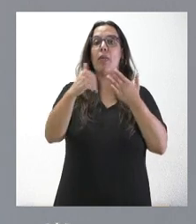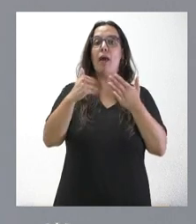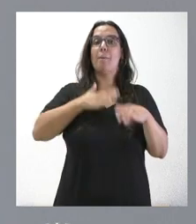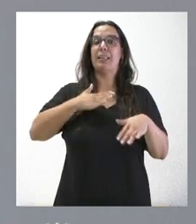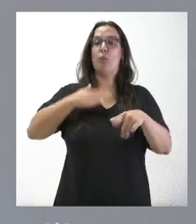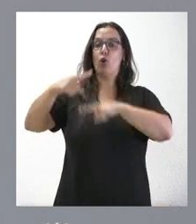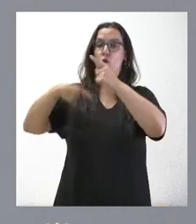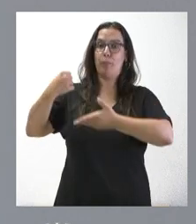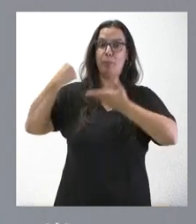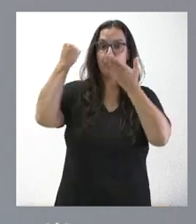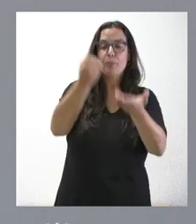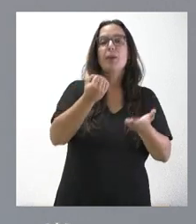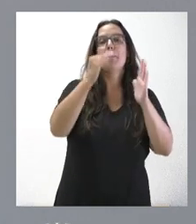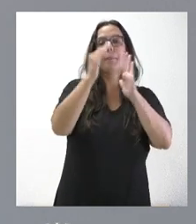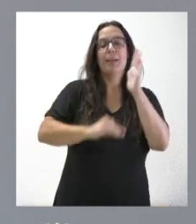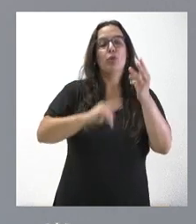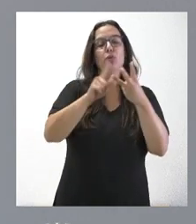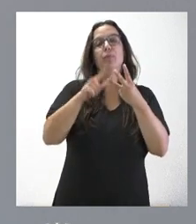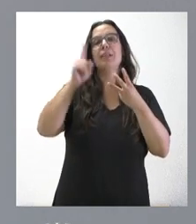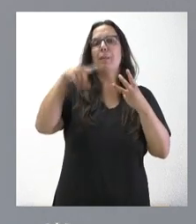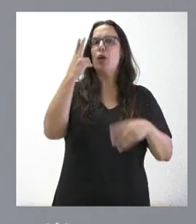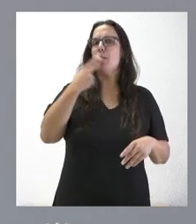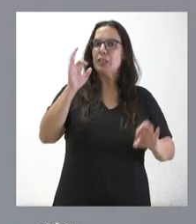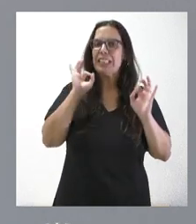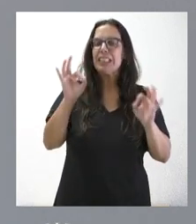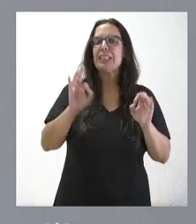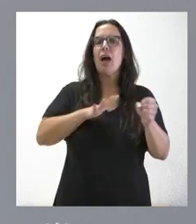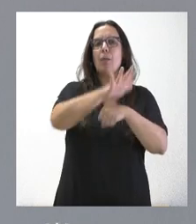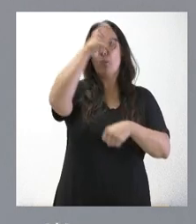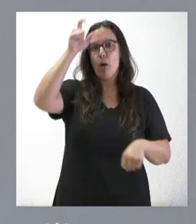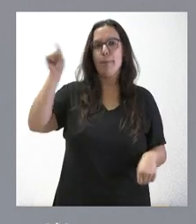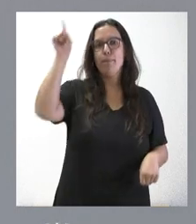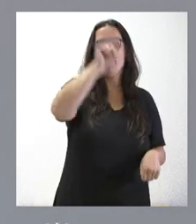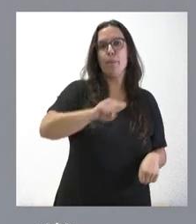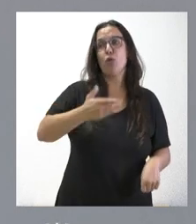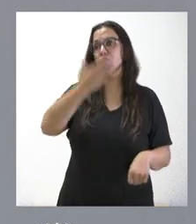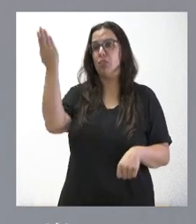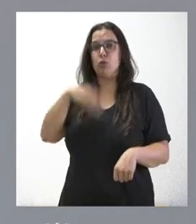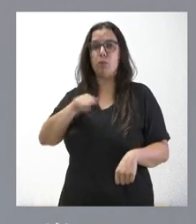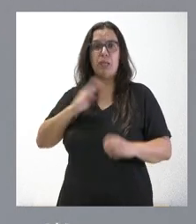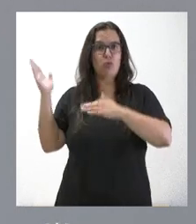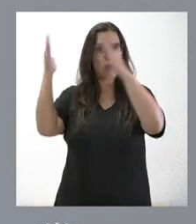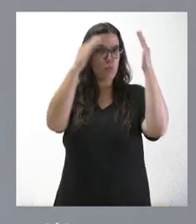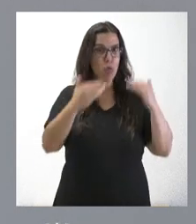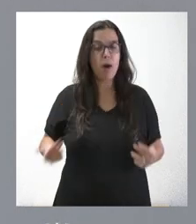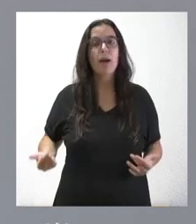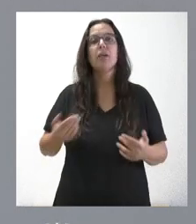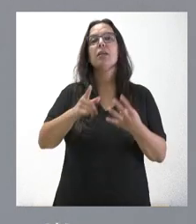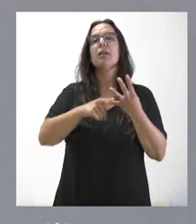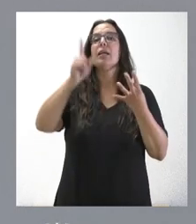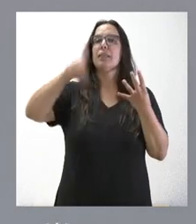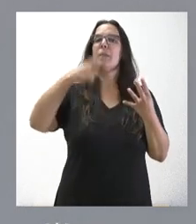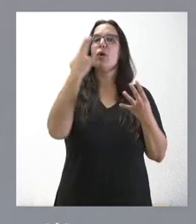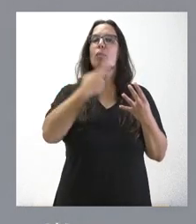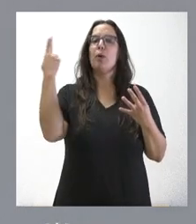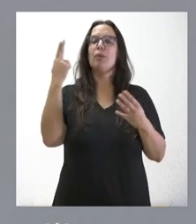patrimonial que en el conjunto de España. Tenemos un compromiso específico con el mundo rural que no existe en el ámbito nacional y se tiende un compromiso con la